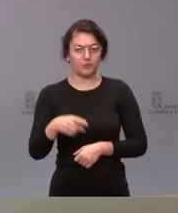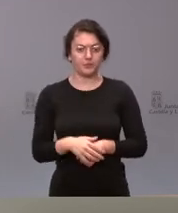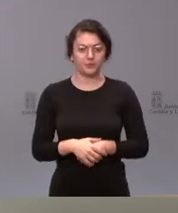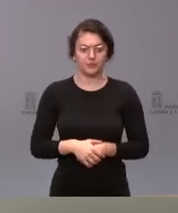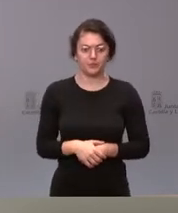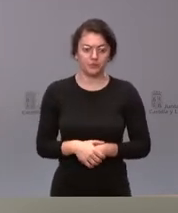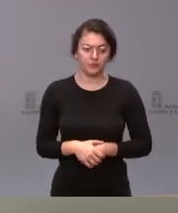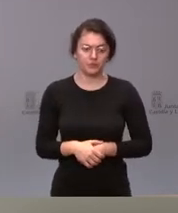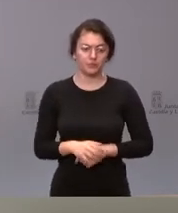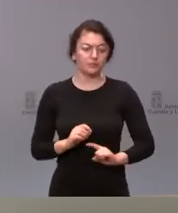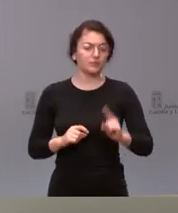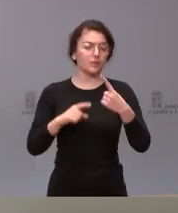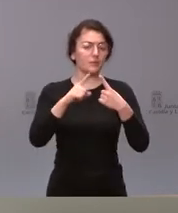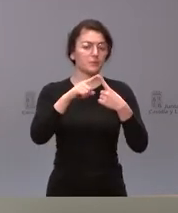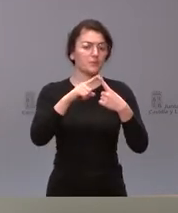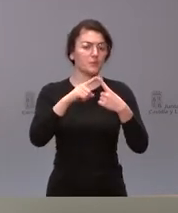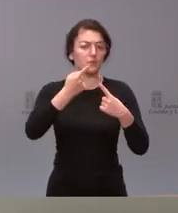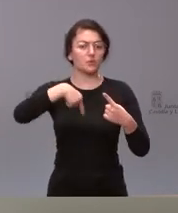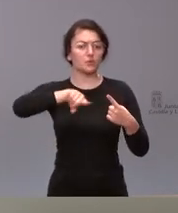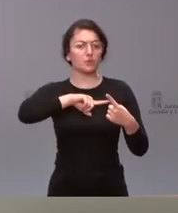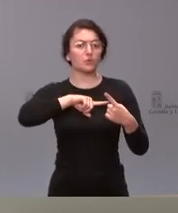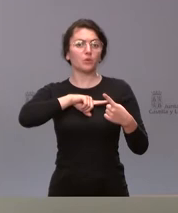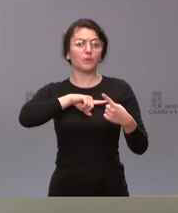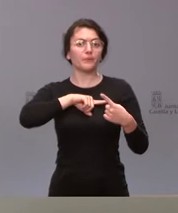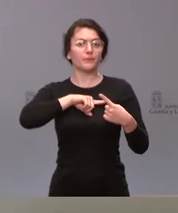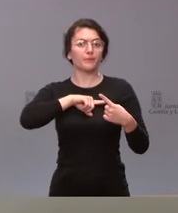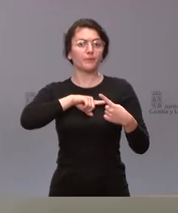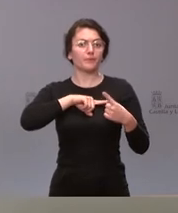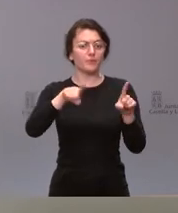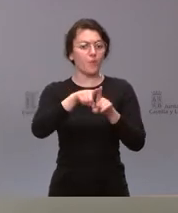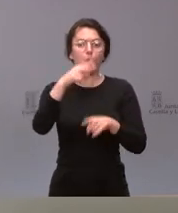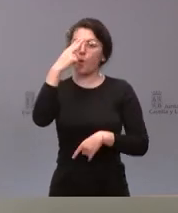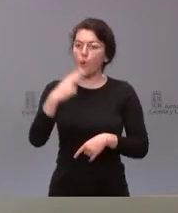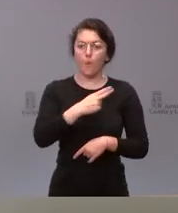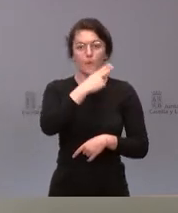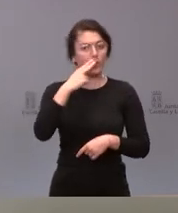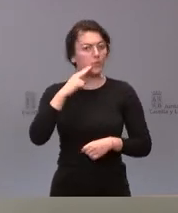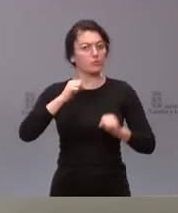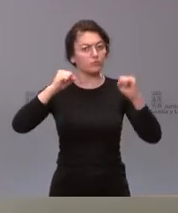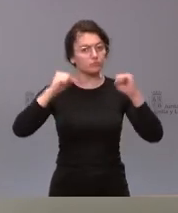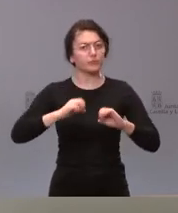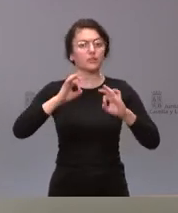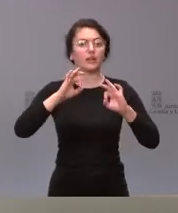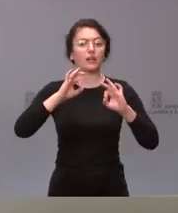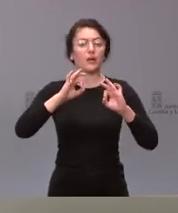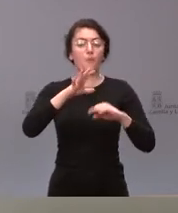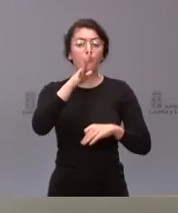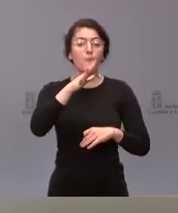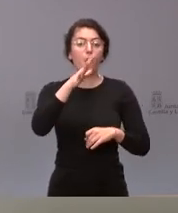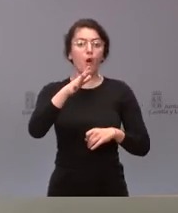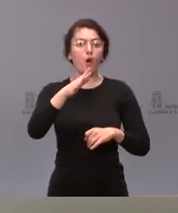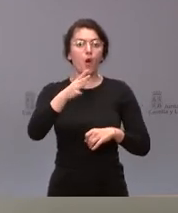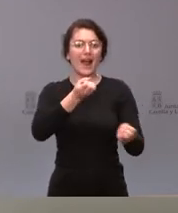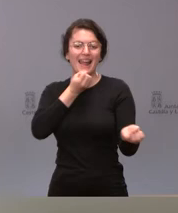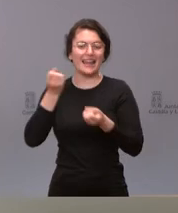sobre el primer asunto nosotros desde aquí reafirmamos nuestro compromiso con la libertad de expresión con el papel